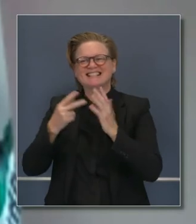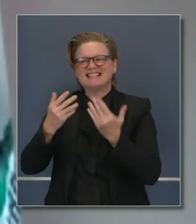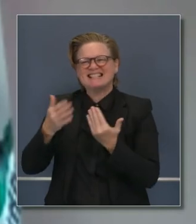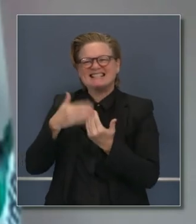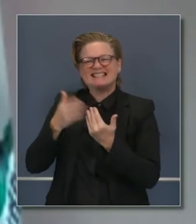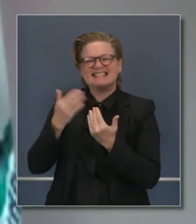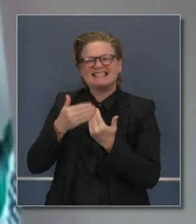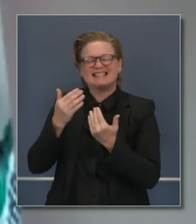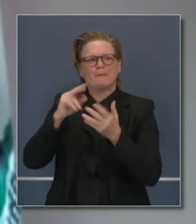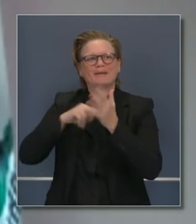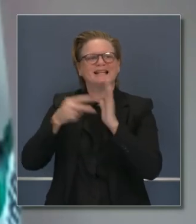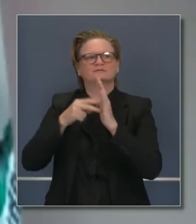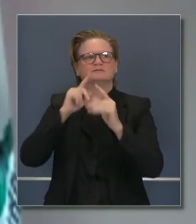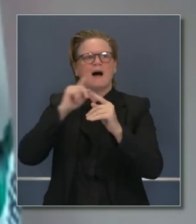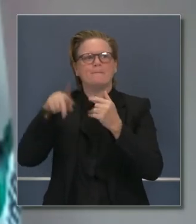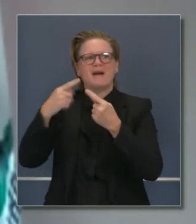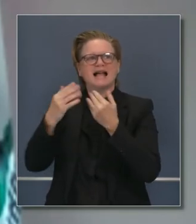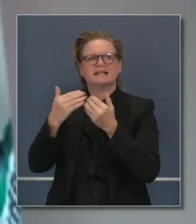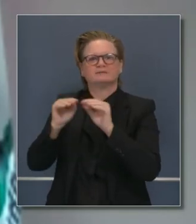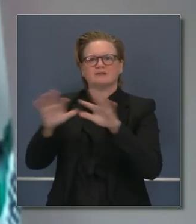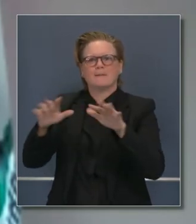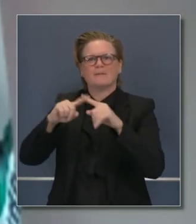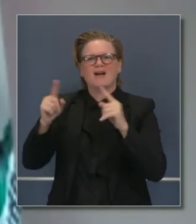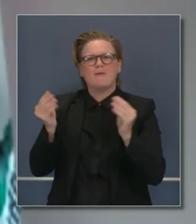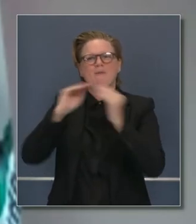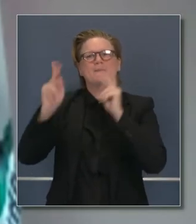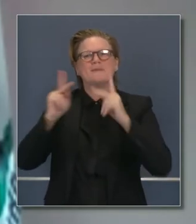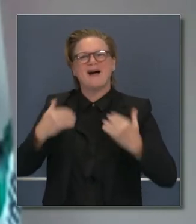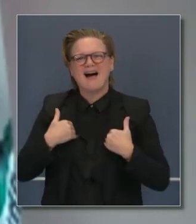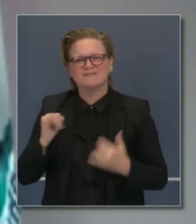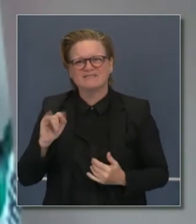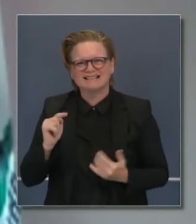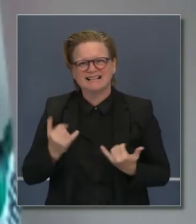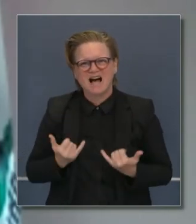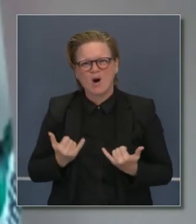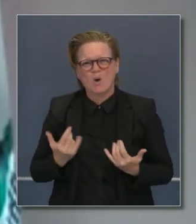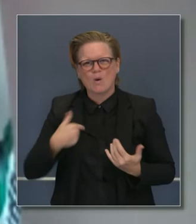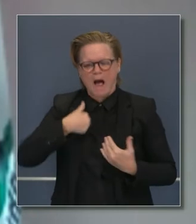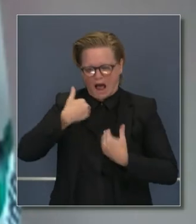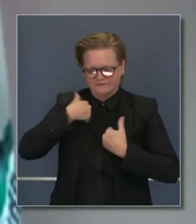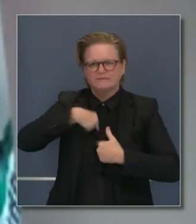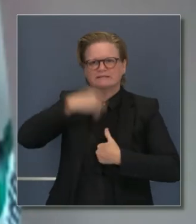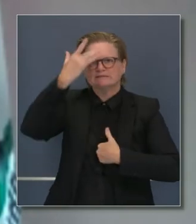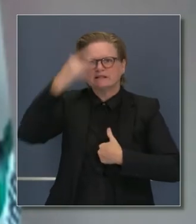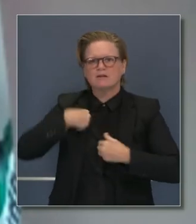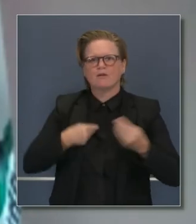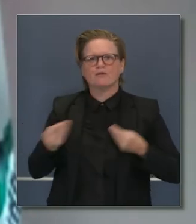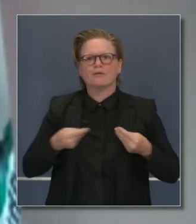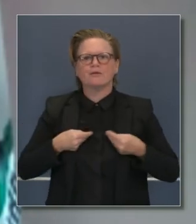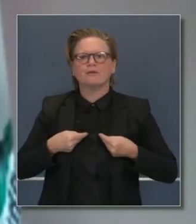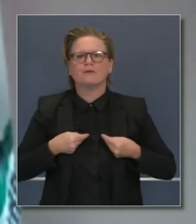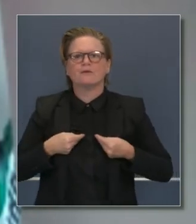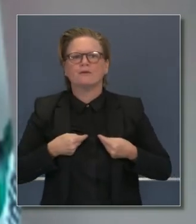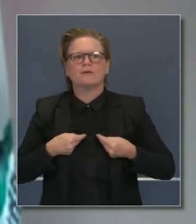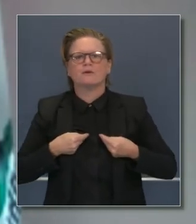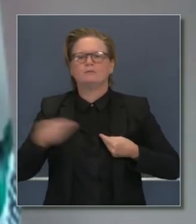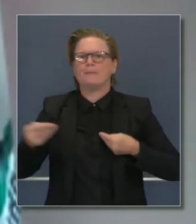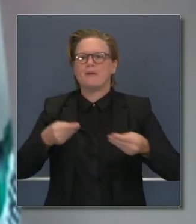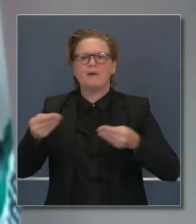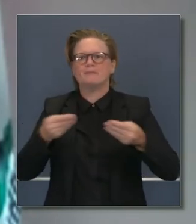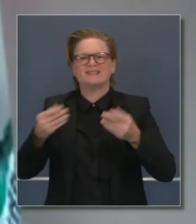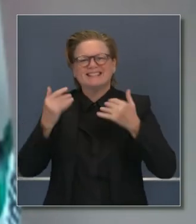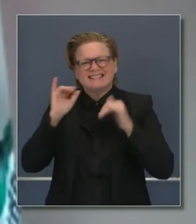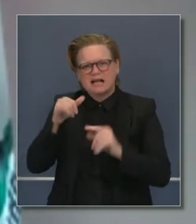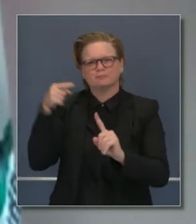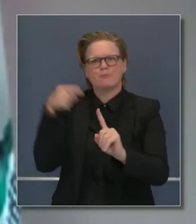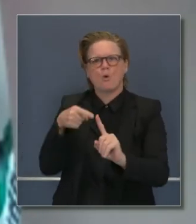circulándose más y más en la comunidad. Es más probable que se tope con alguien que tiene COVID-19 que